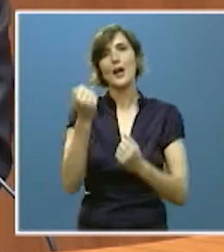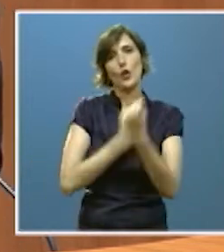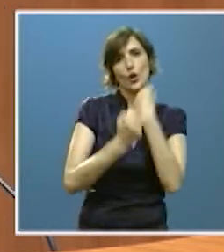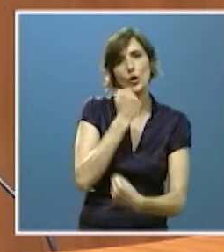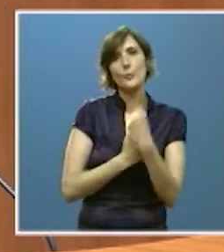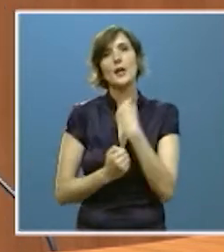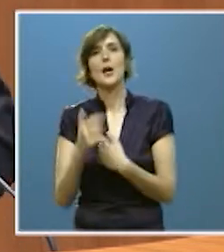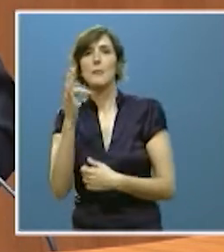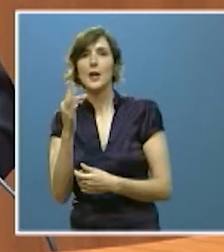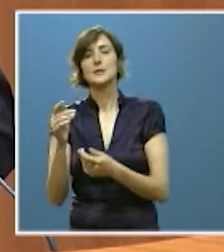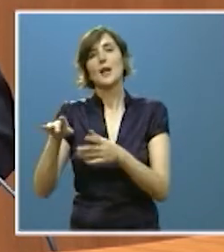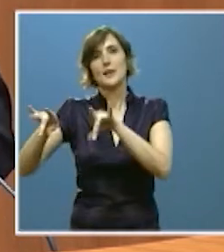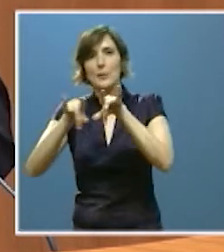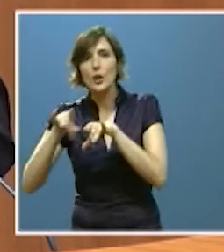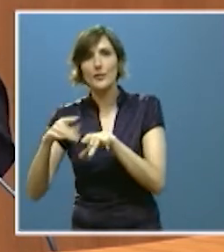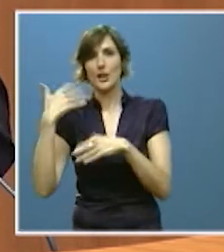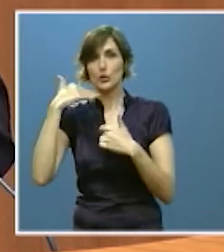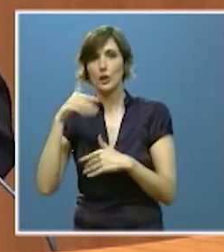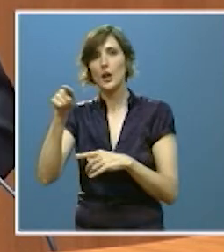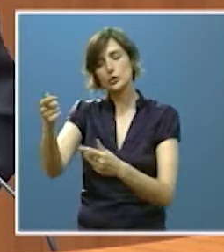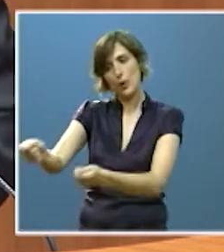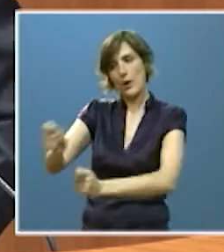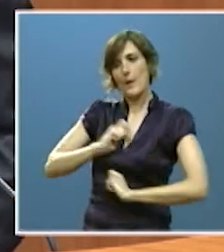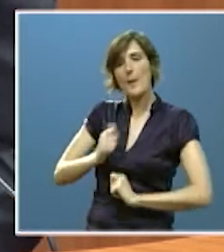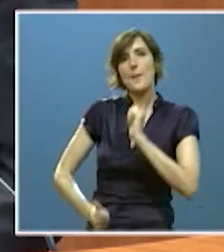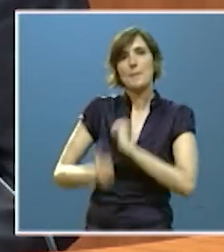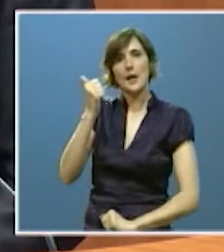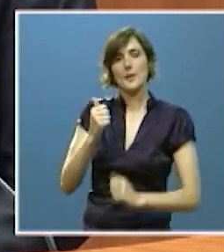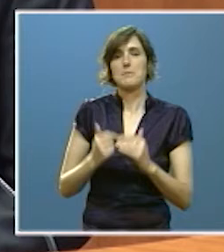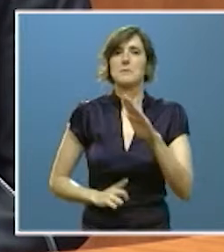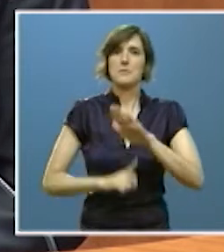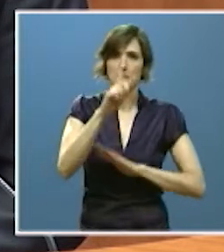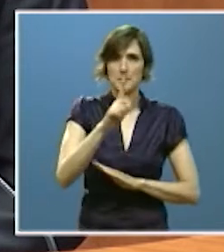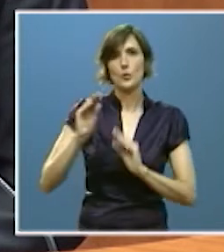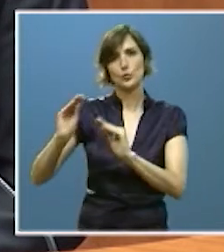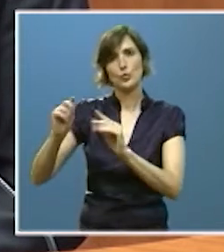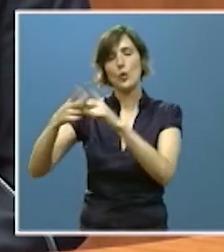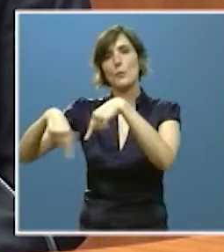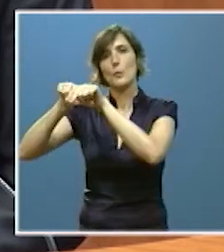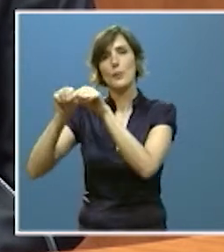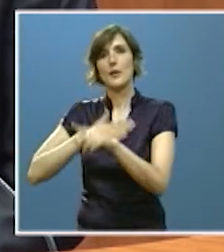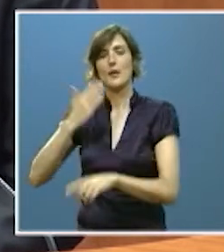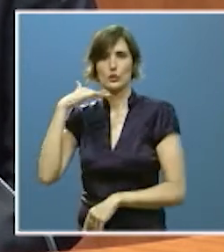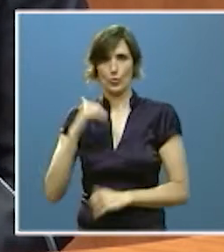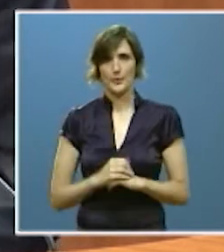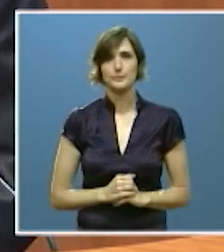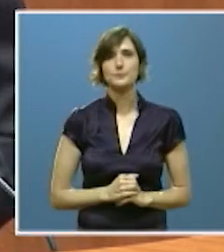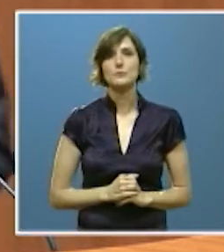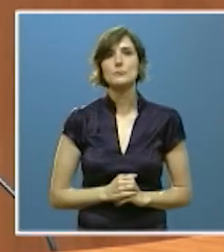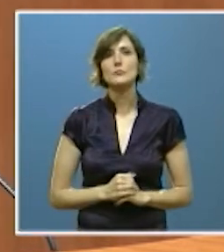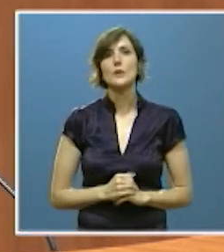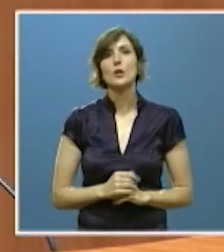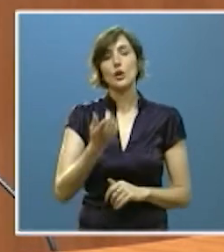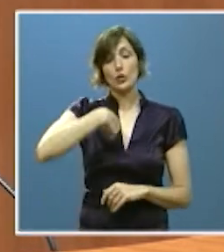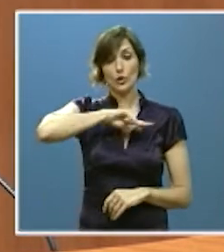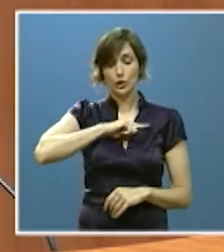de Soria está canalizando importantes recursos al desarrollo de dicha provincia. En el núcleo de